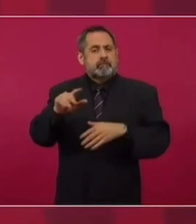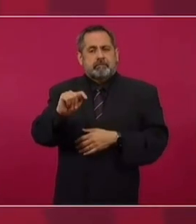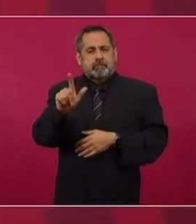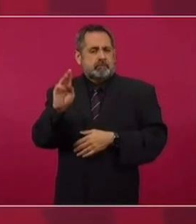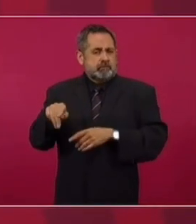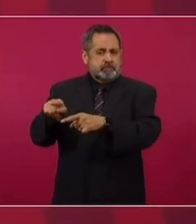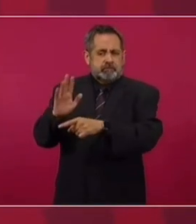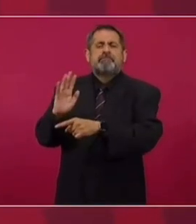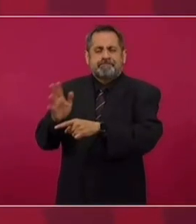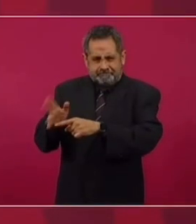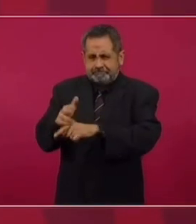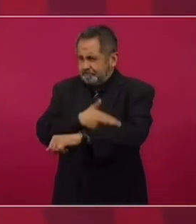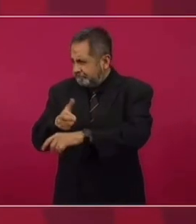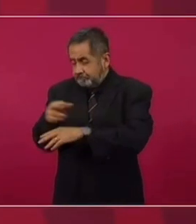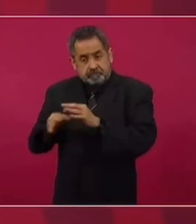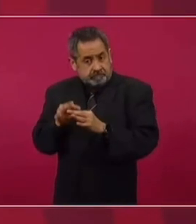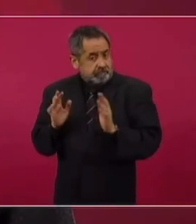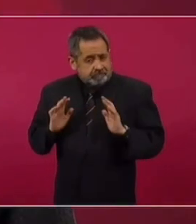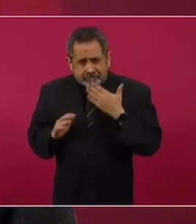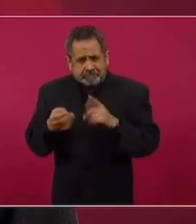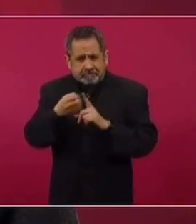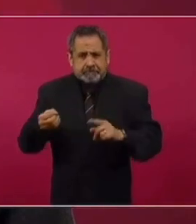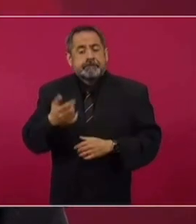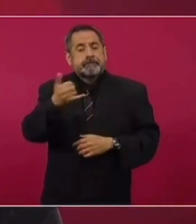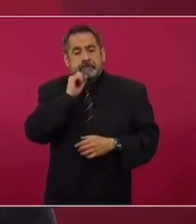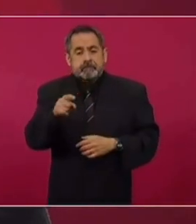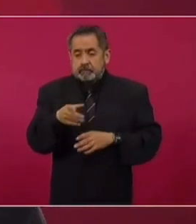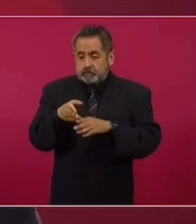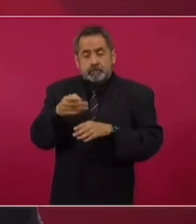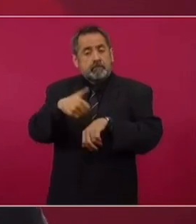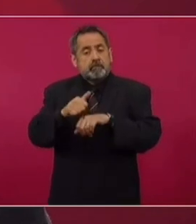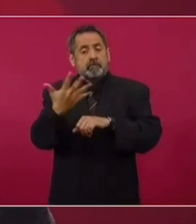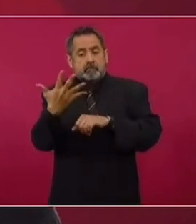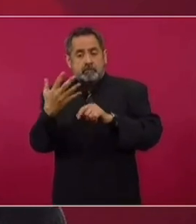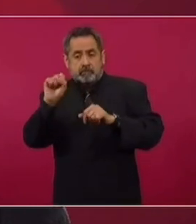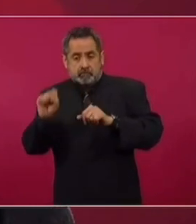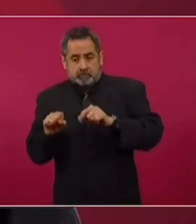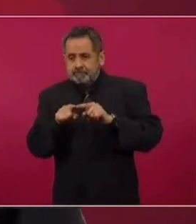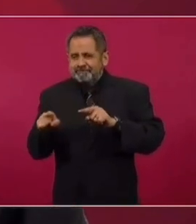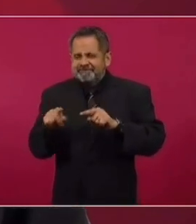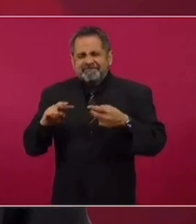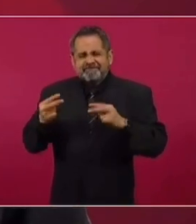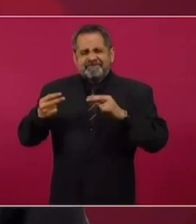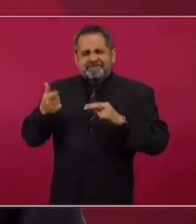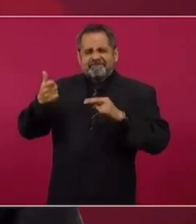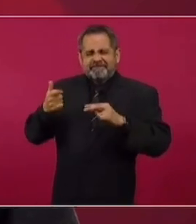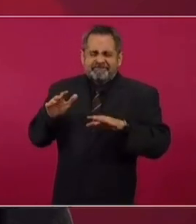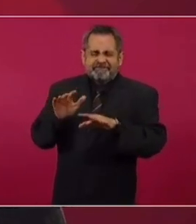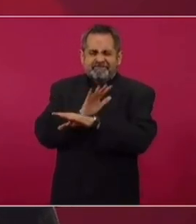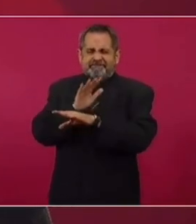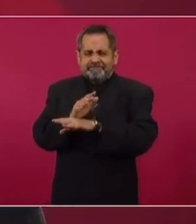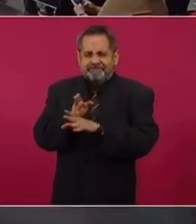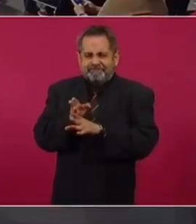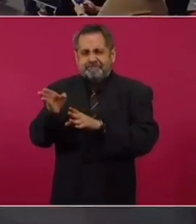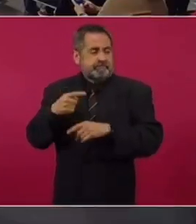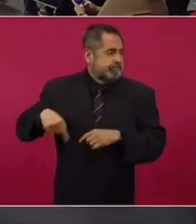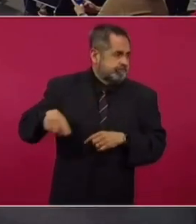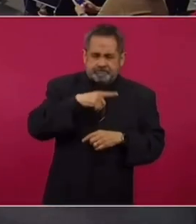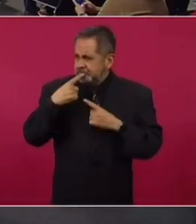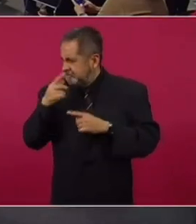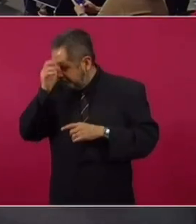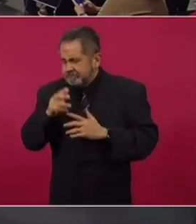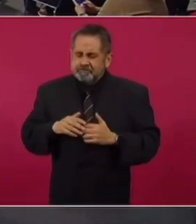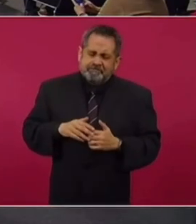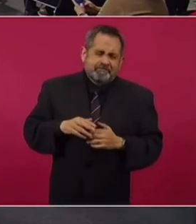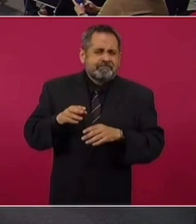también. Ya se definieron. Ahora bien, en lo que respecta al trazo del tramo 5 Sur, sufrió una variación, digamos que consensada con